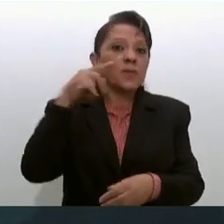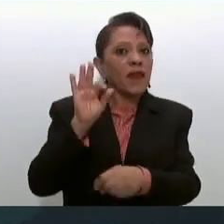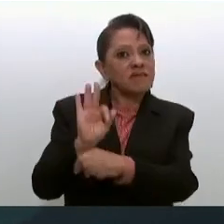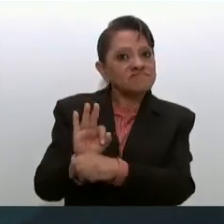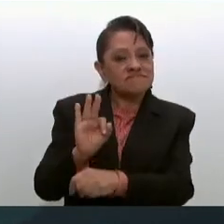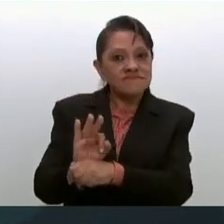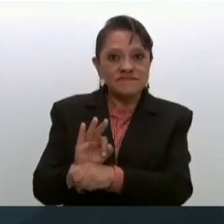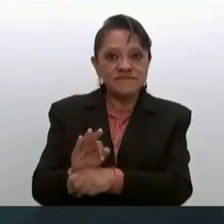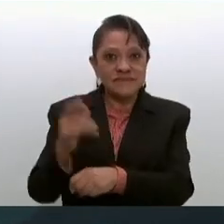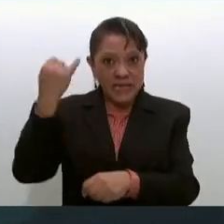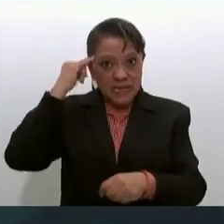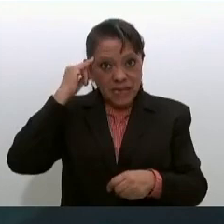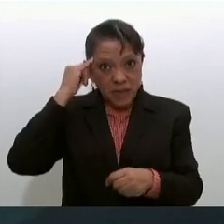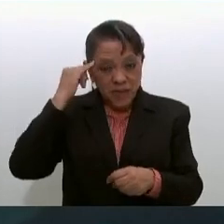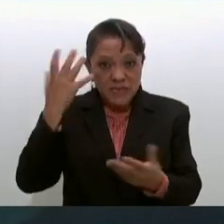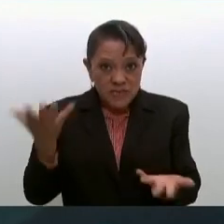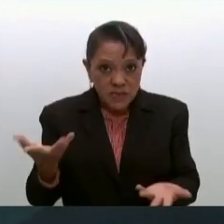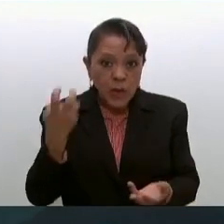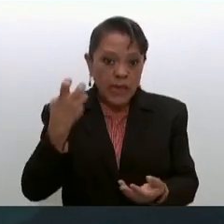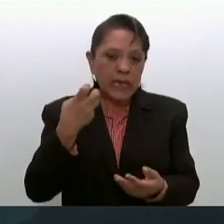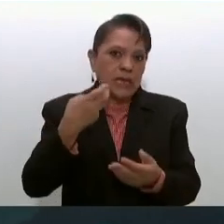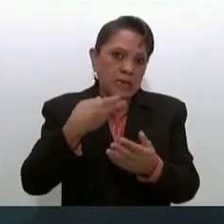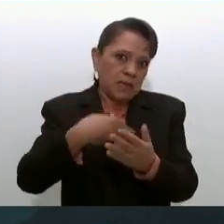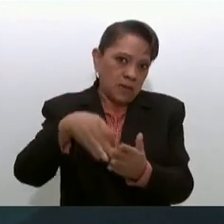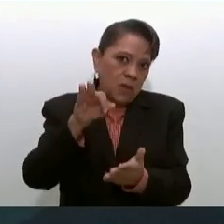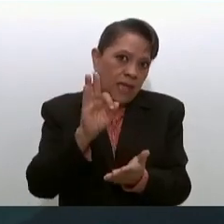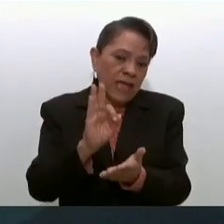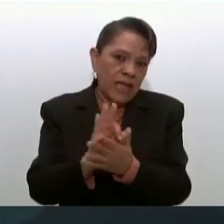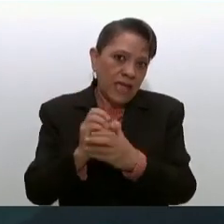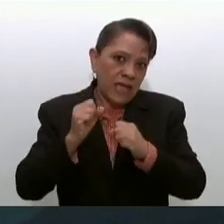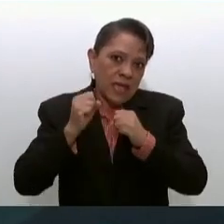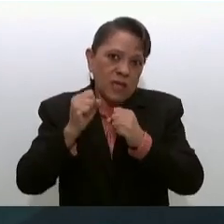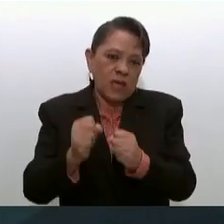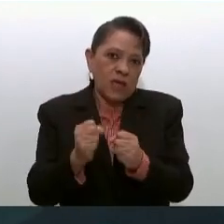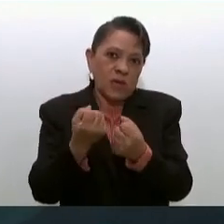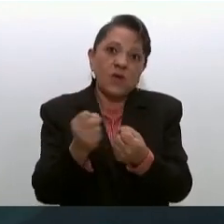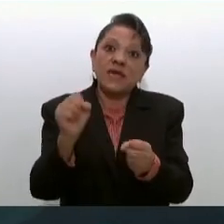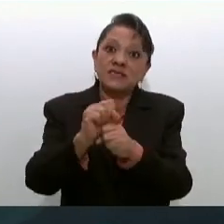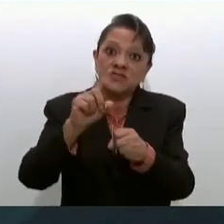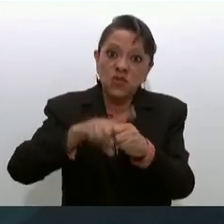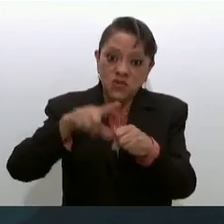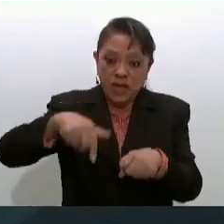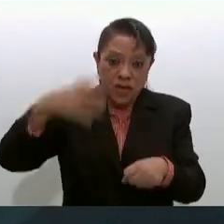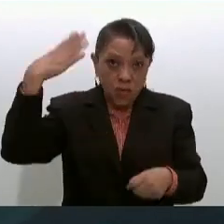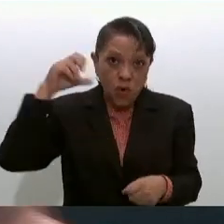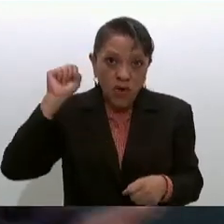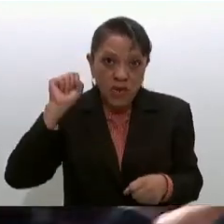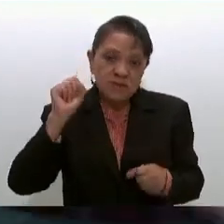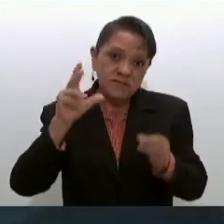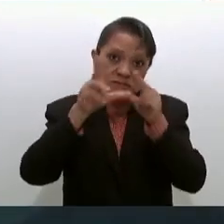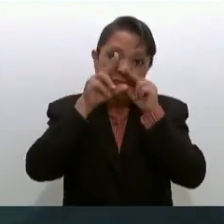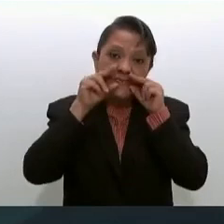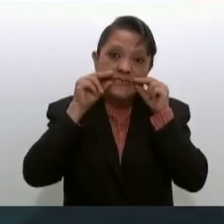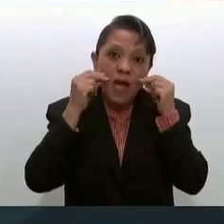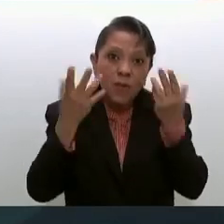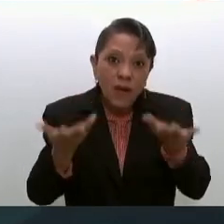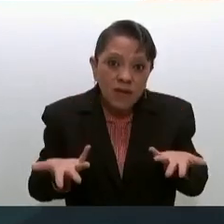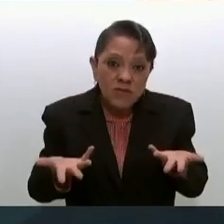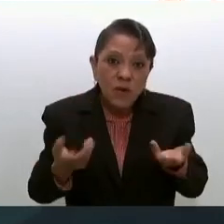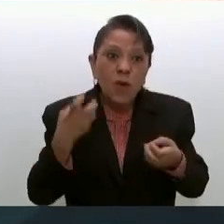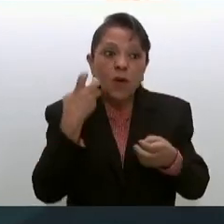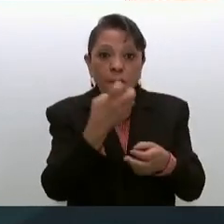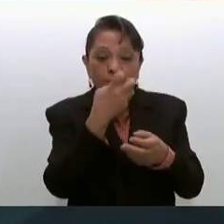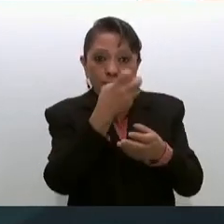nuestro héroe social de Morelos recibe apoyo